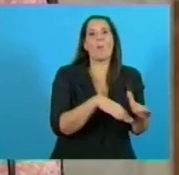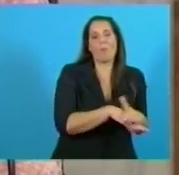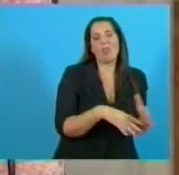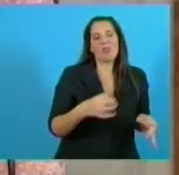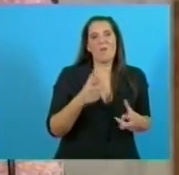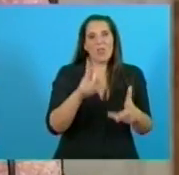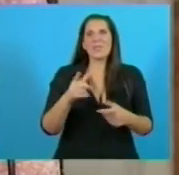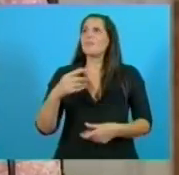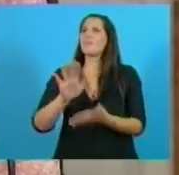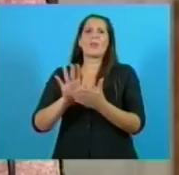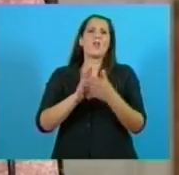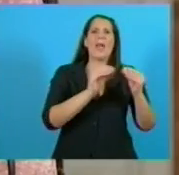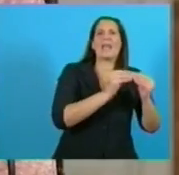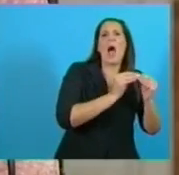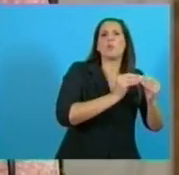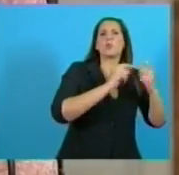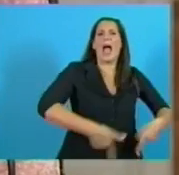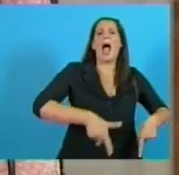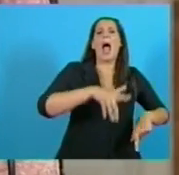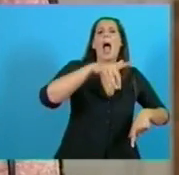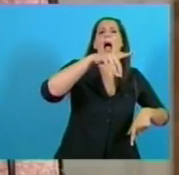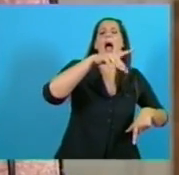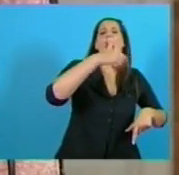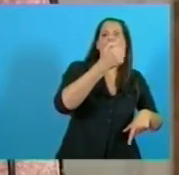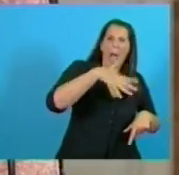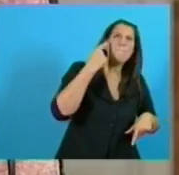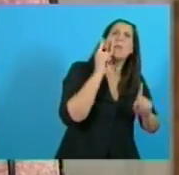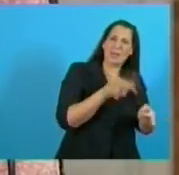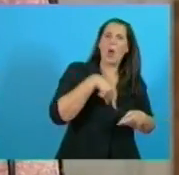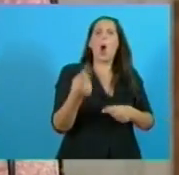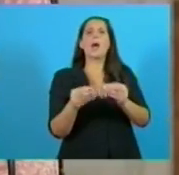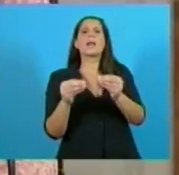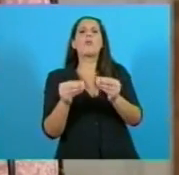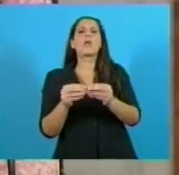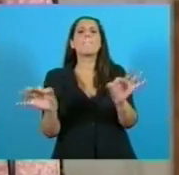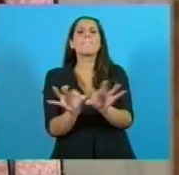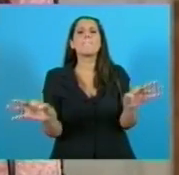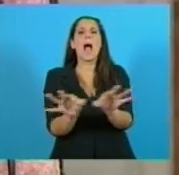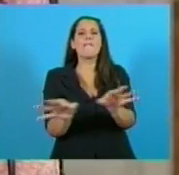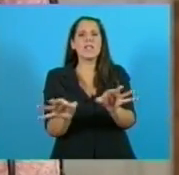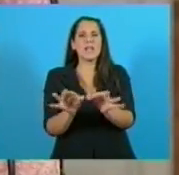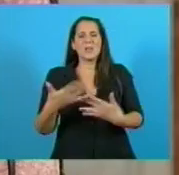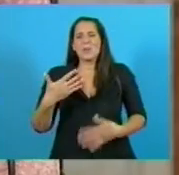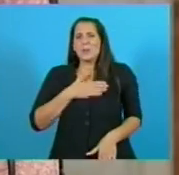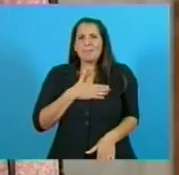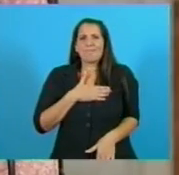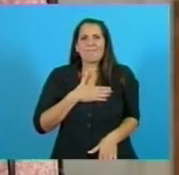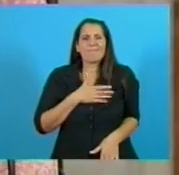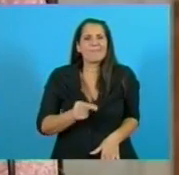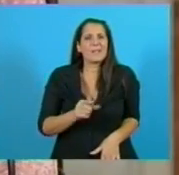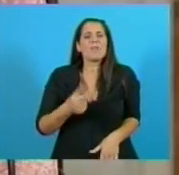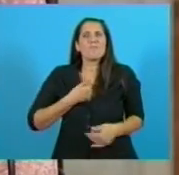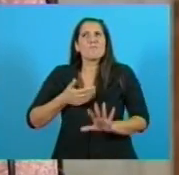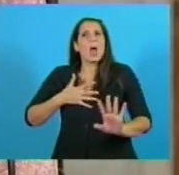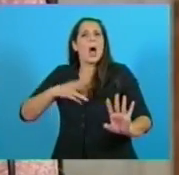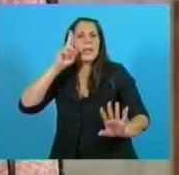no solamente la AMIA, sino la causa Malvinas, es una causa que siempre he sentido profundamente y respeto absolutamente el fallo de